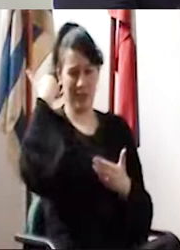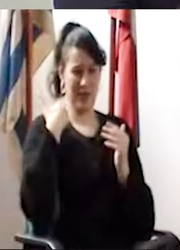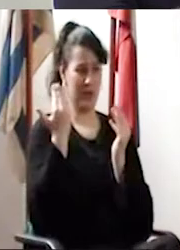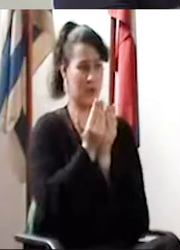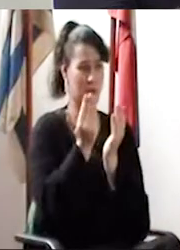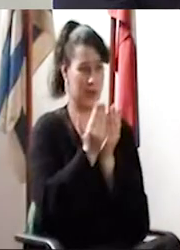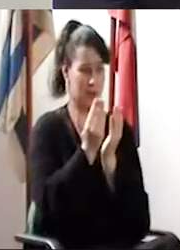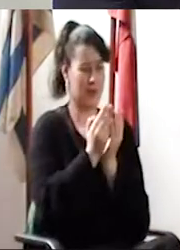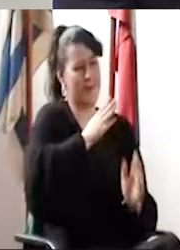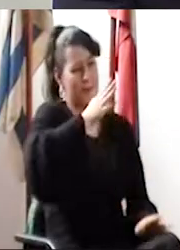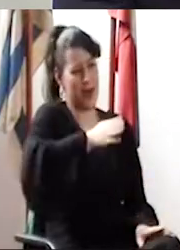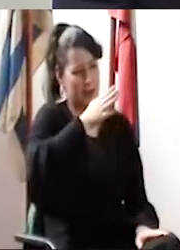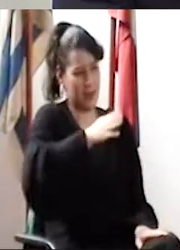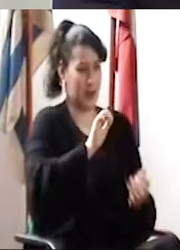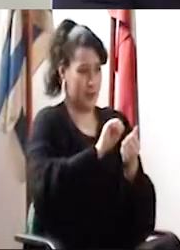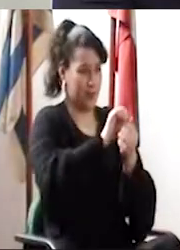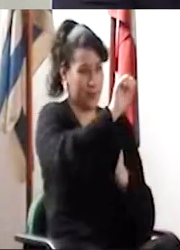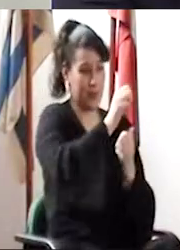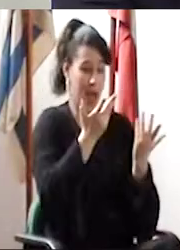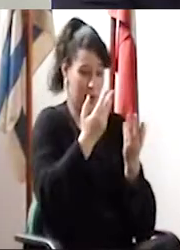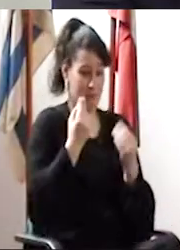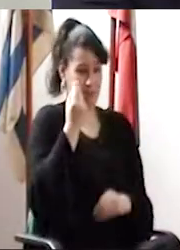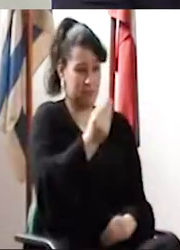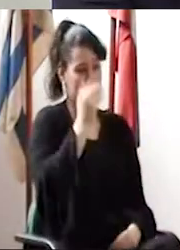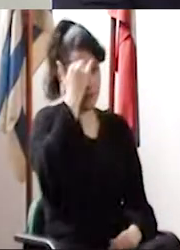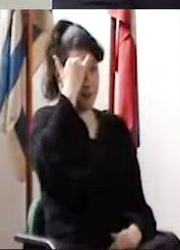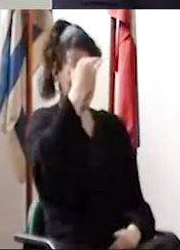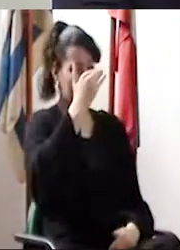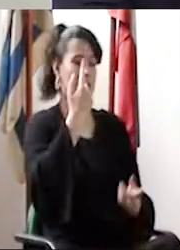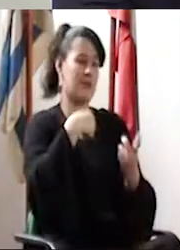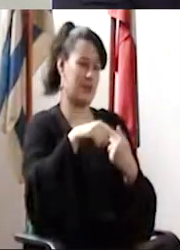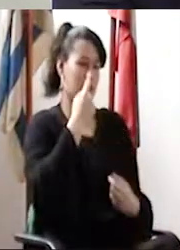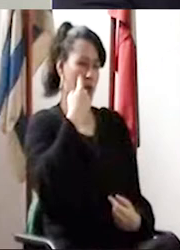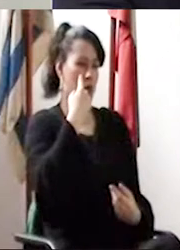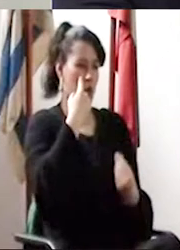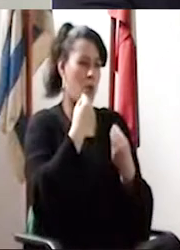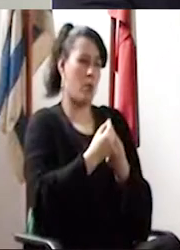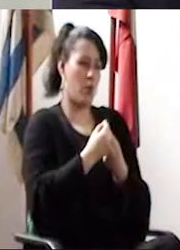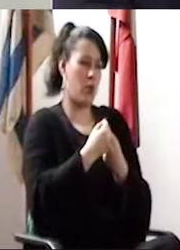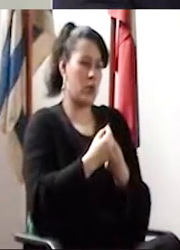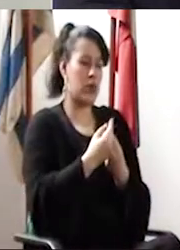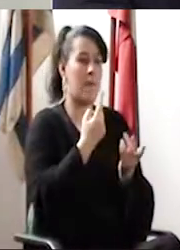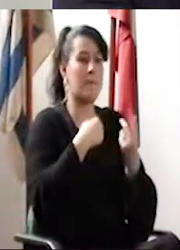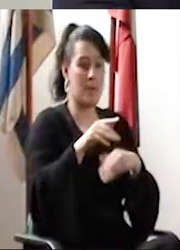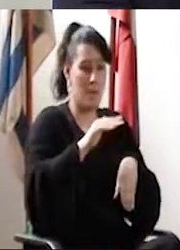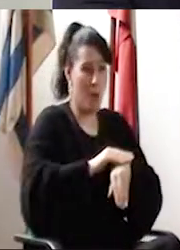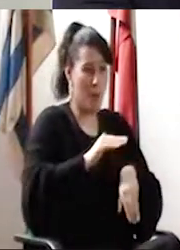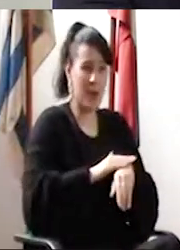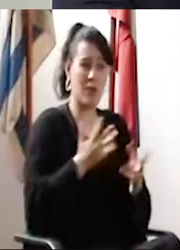Porque fui estudiante, participé como egresado y ahora como docente. Entonces, conozco bastante.